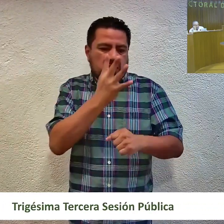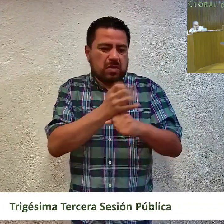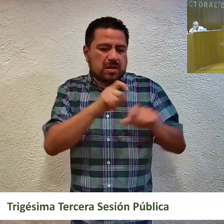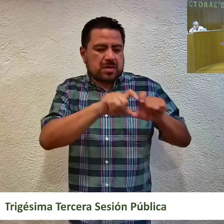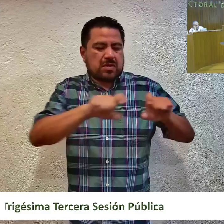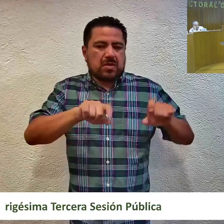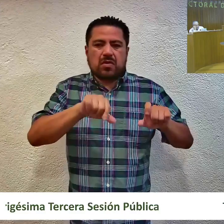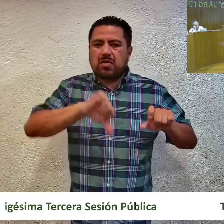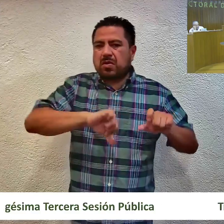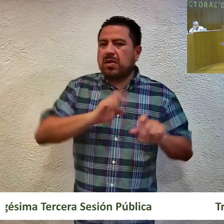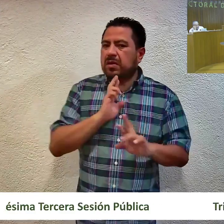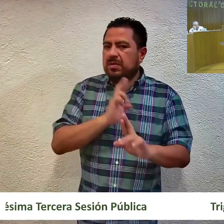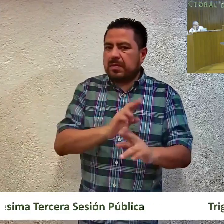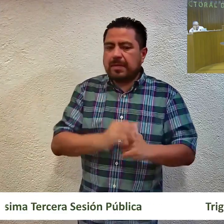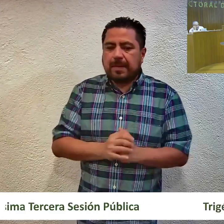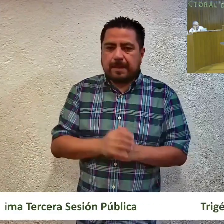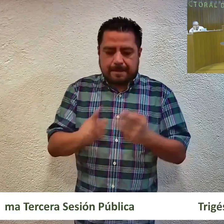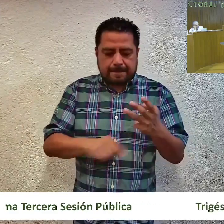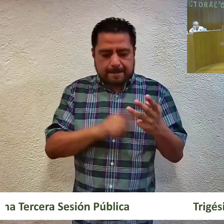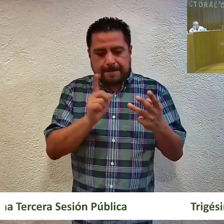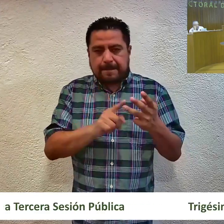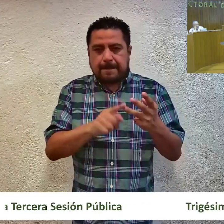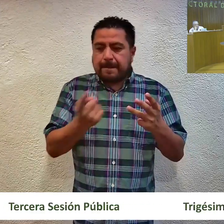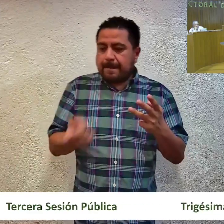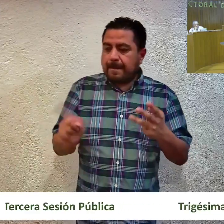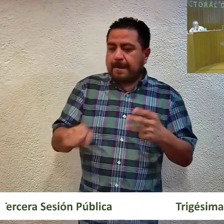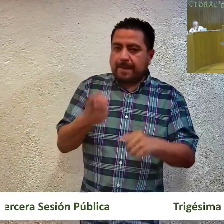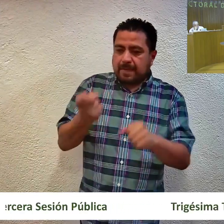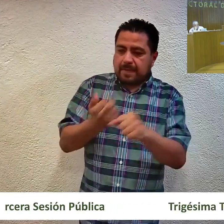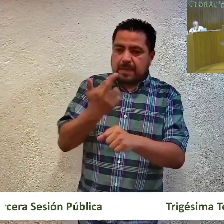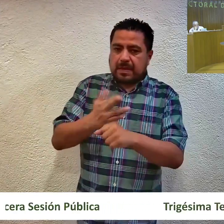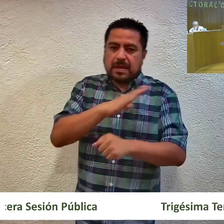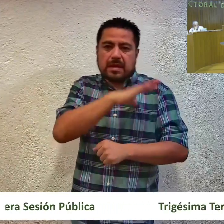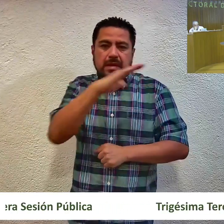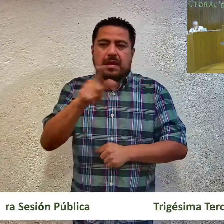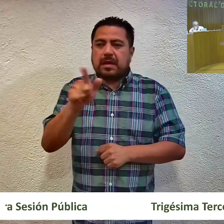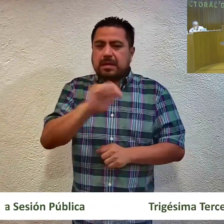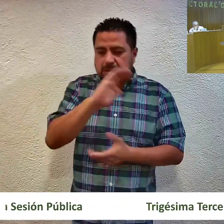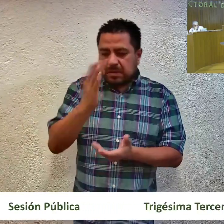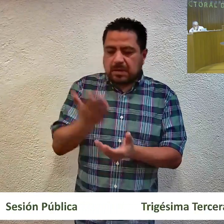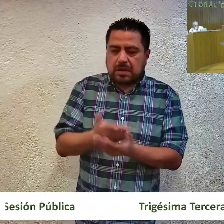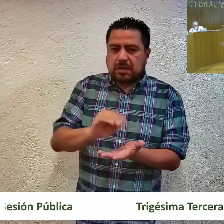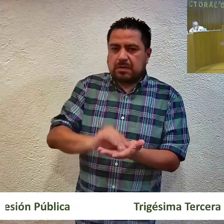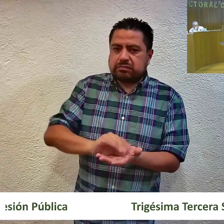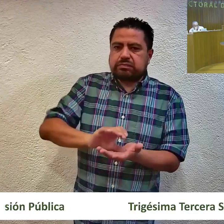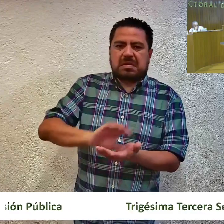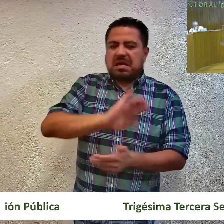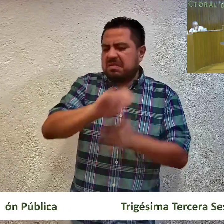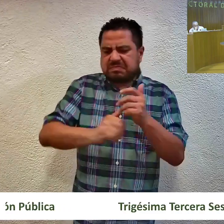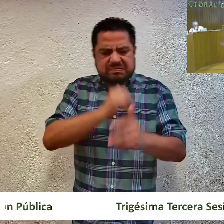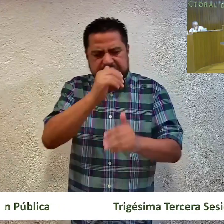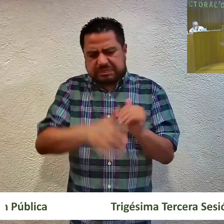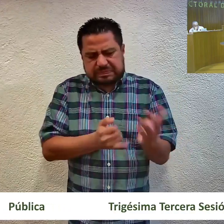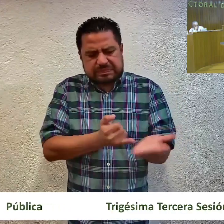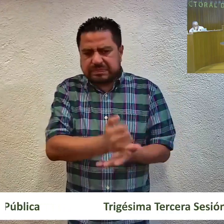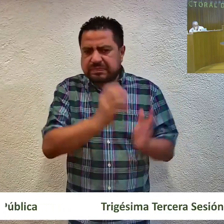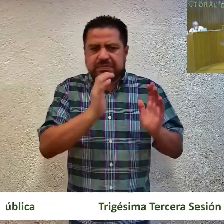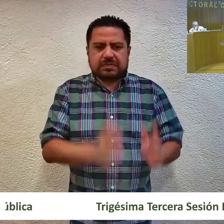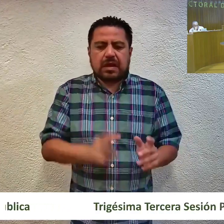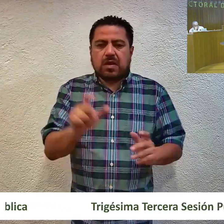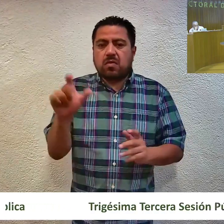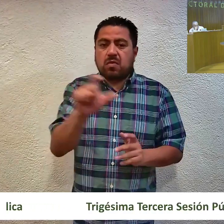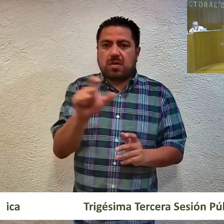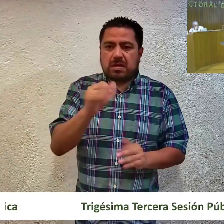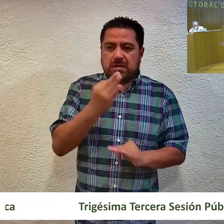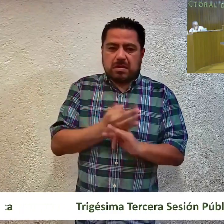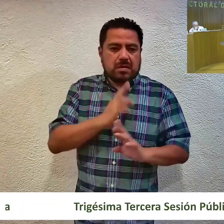resolución. Tercero, se ordena al Secretario General de Acuerdos archivar el presente como asunto totalmente concluido una vez que causa Estado.